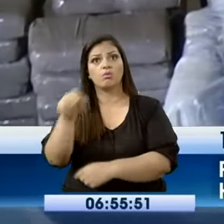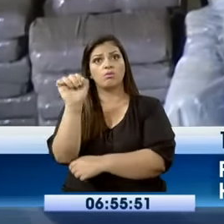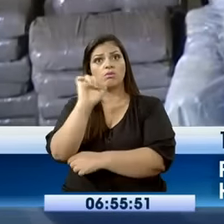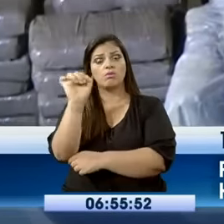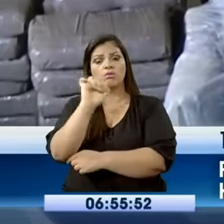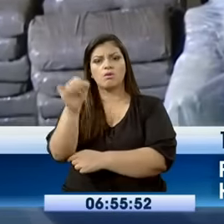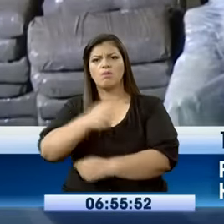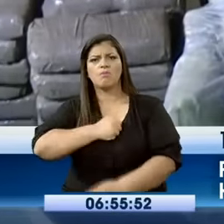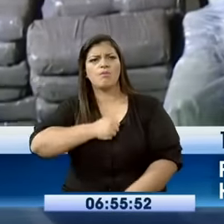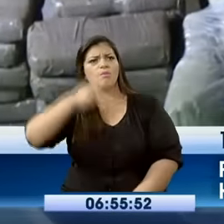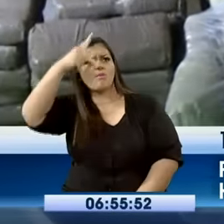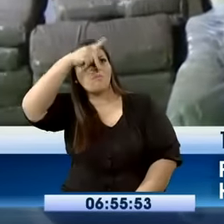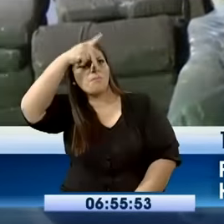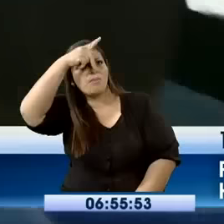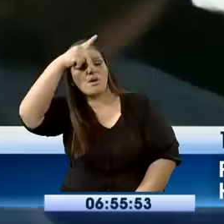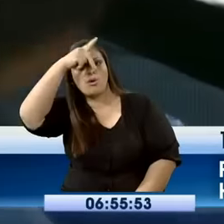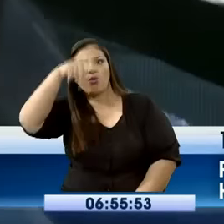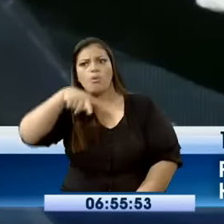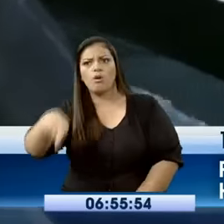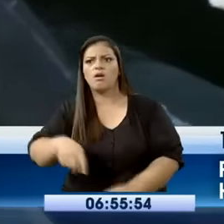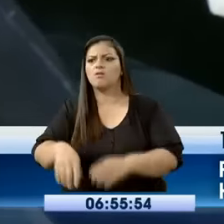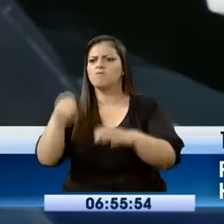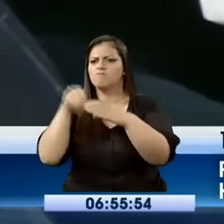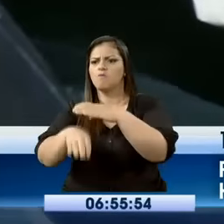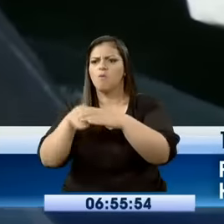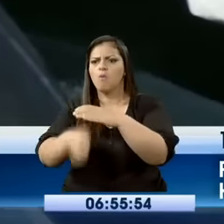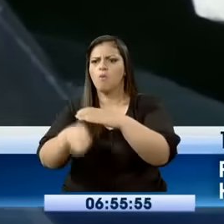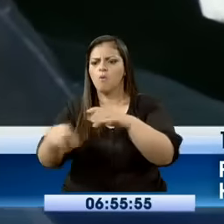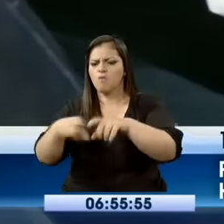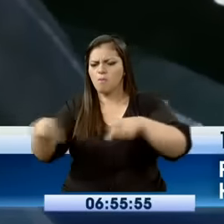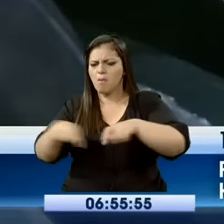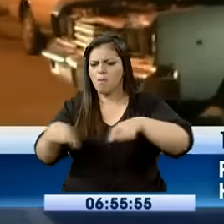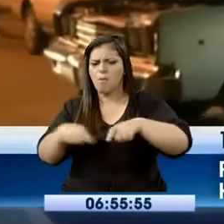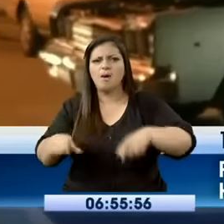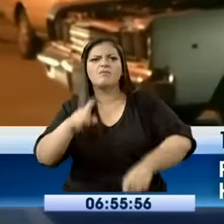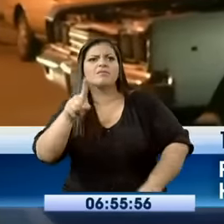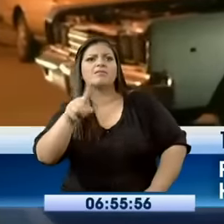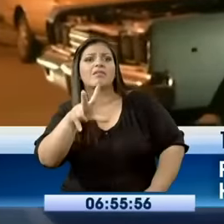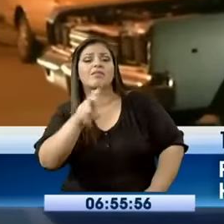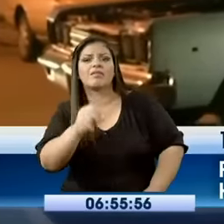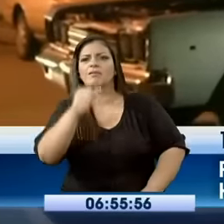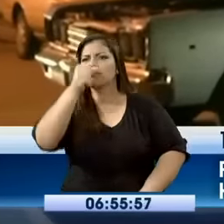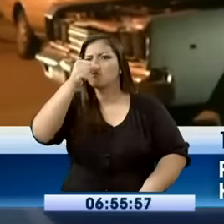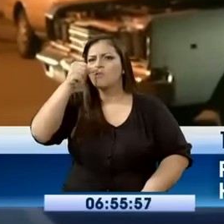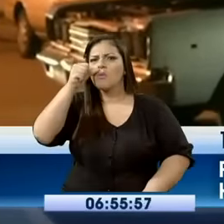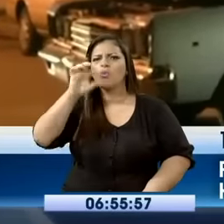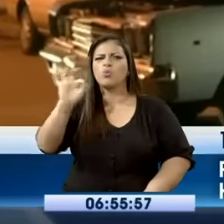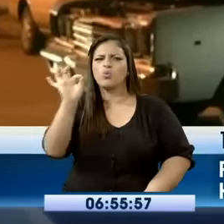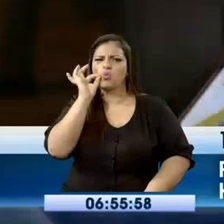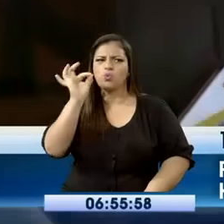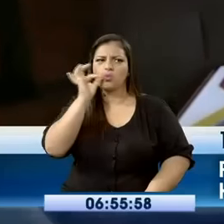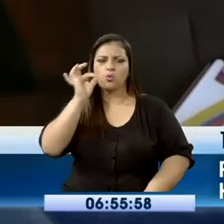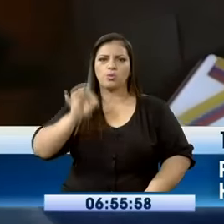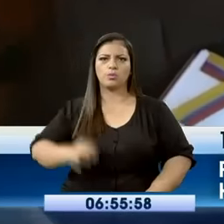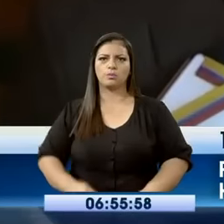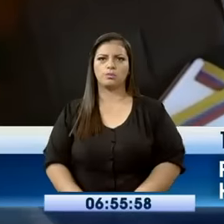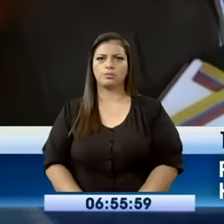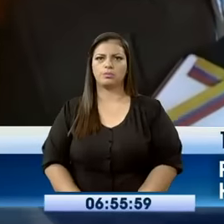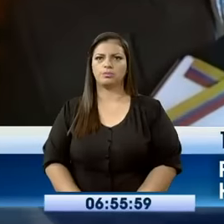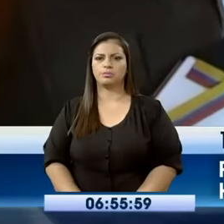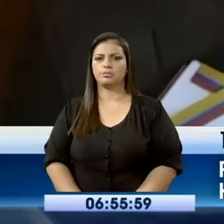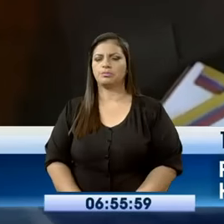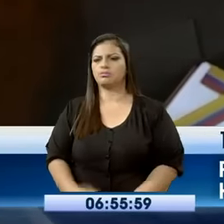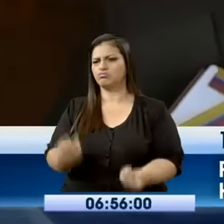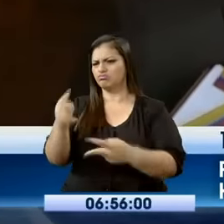marihuana que se encontraban muy bien camuflados en diferentes partes de este vehículo con placas peruanas. Como se pudo